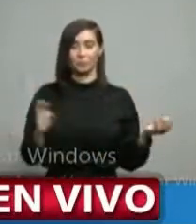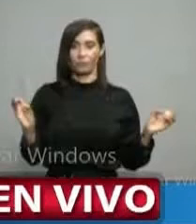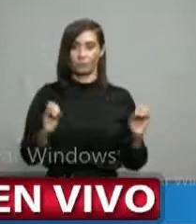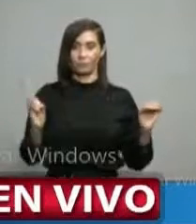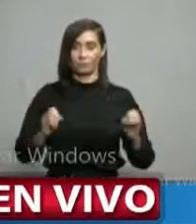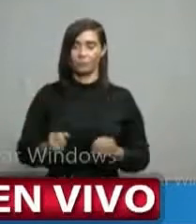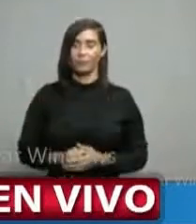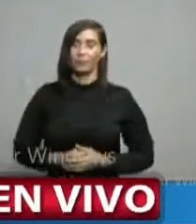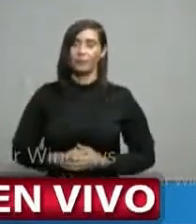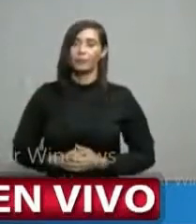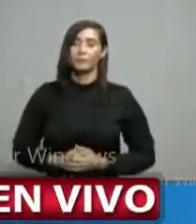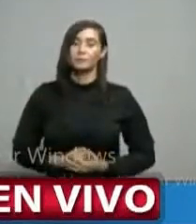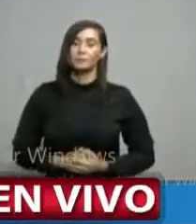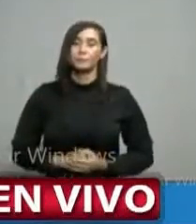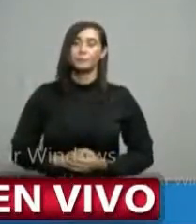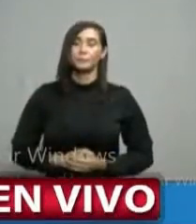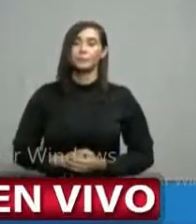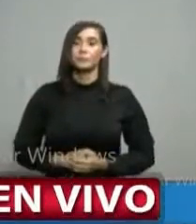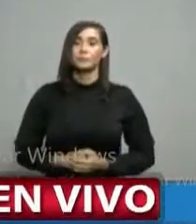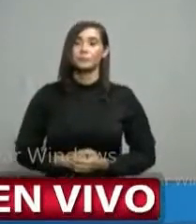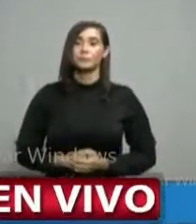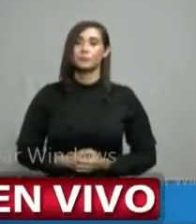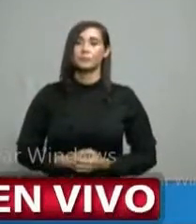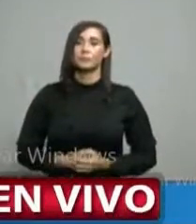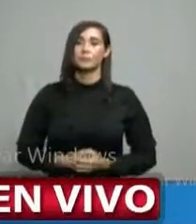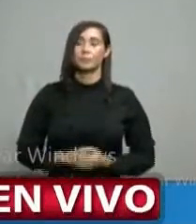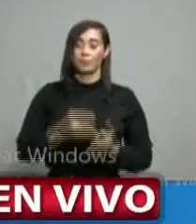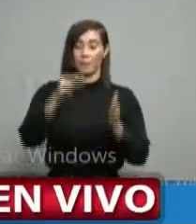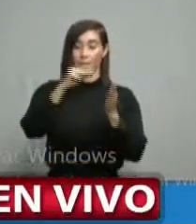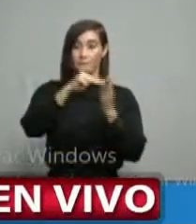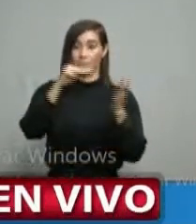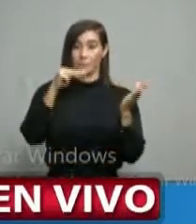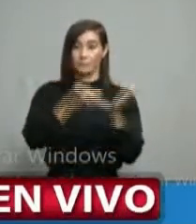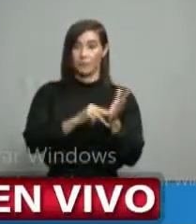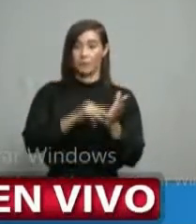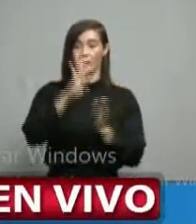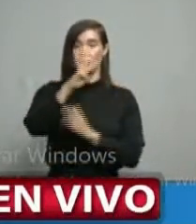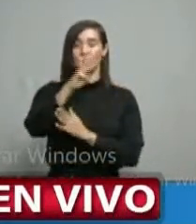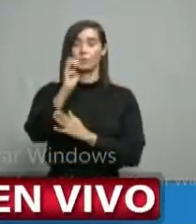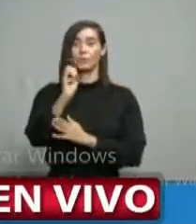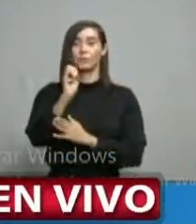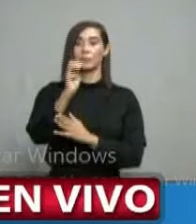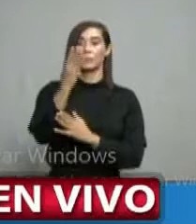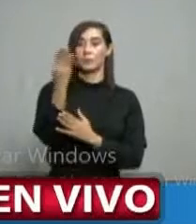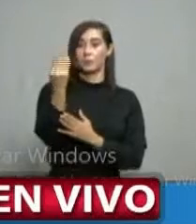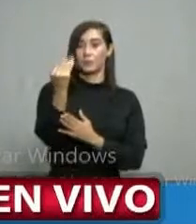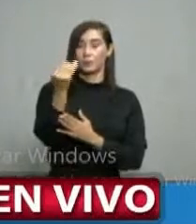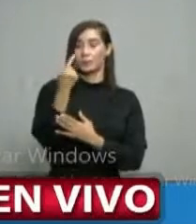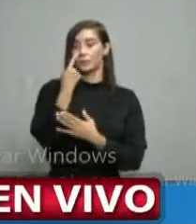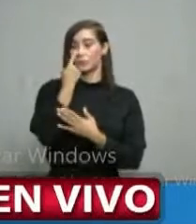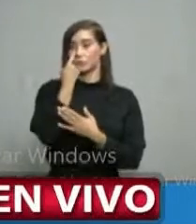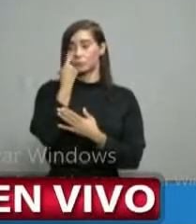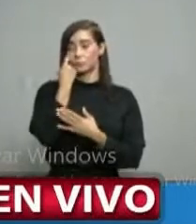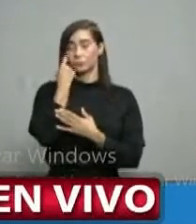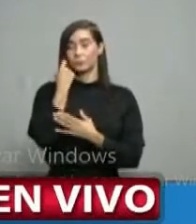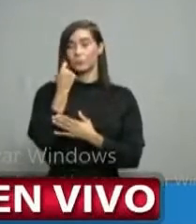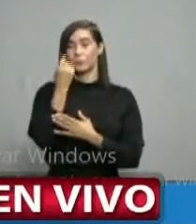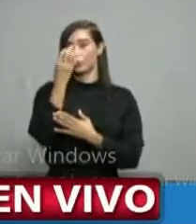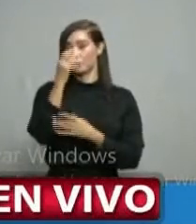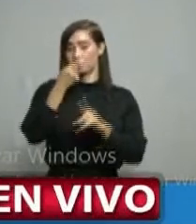fallecimientos. Valverde, 414 pruebas realizadas,